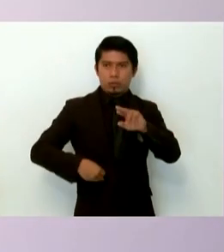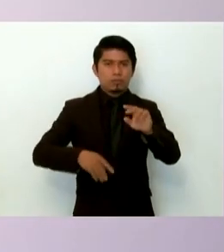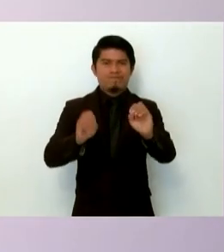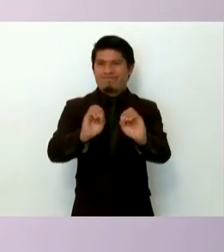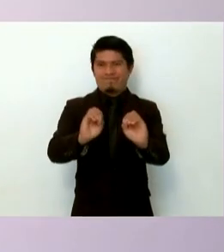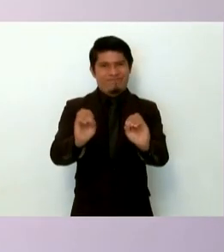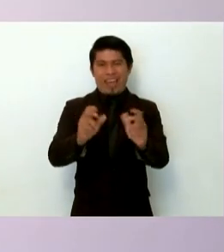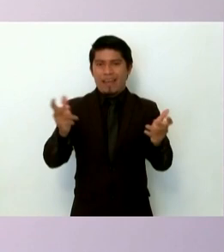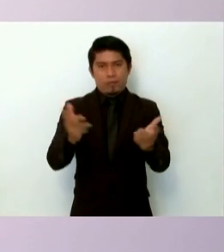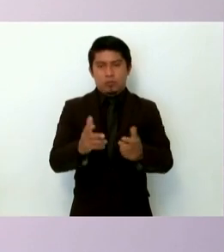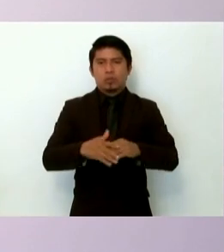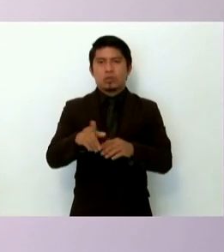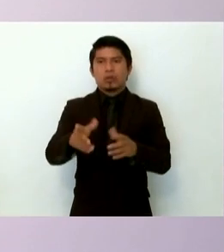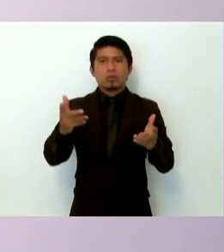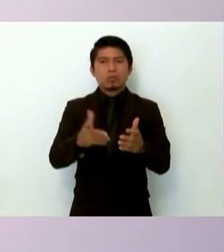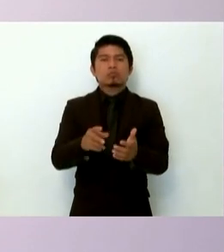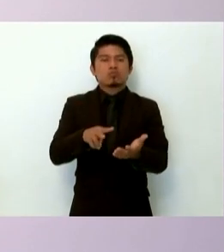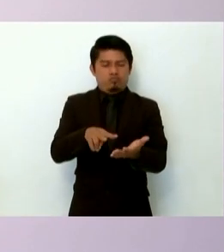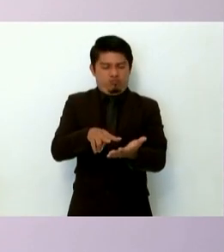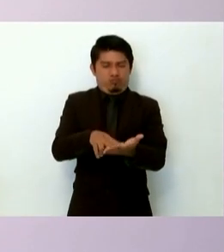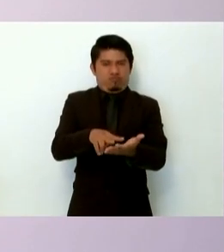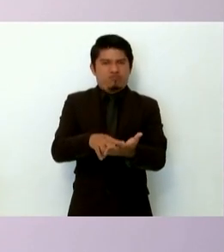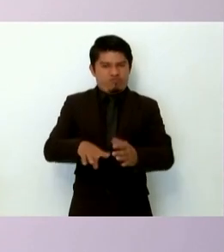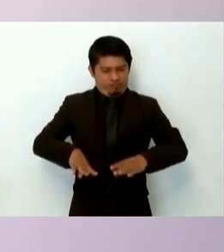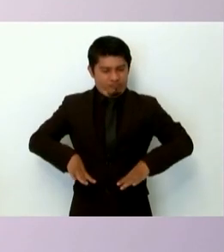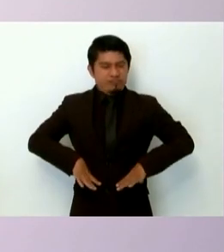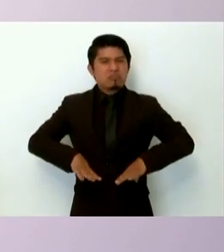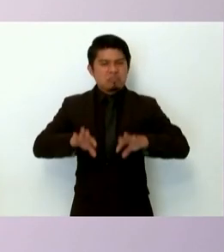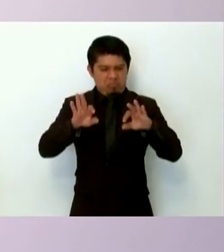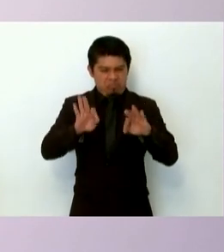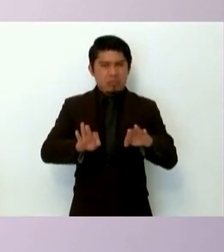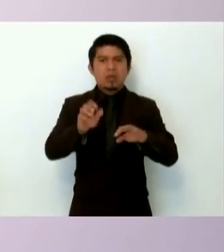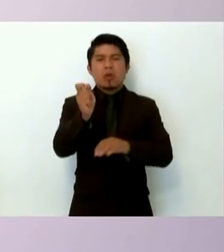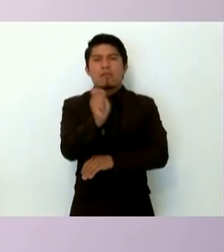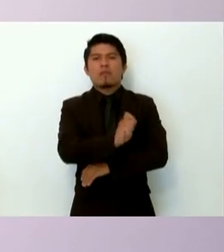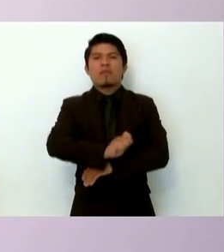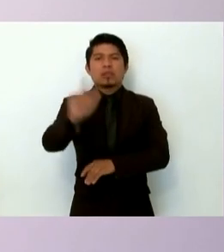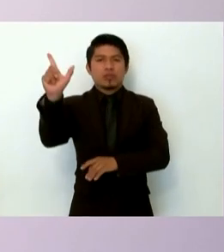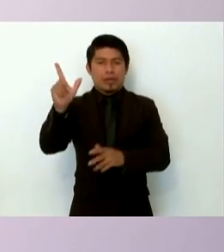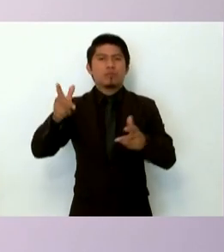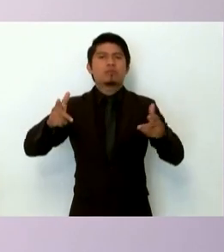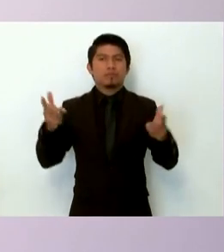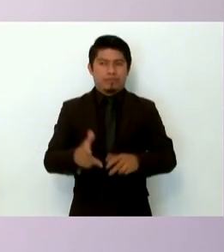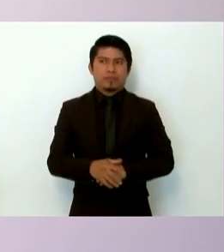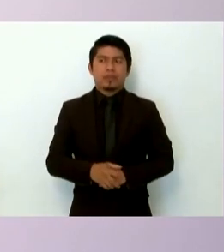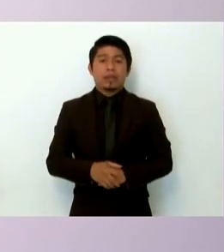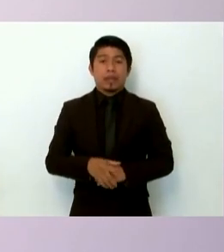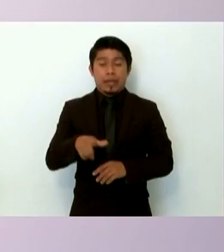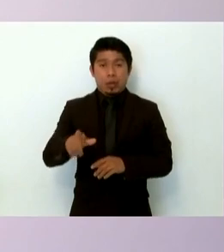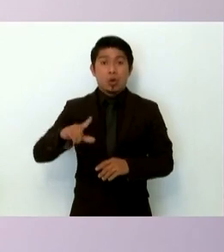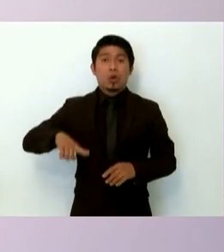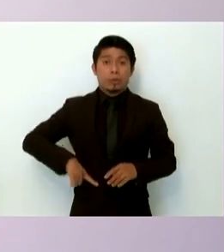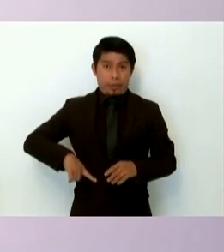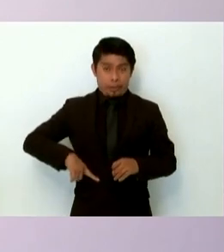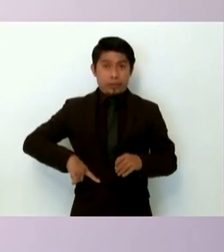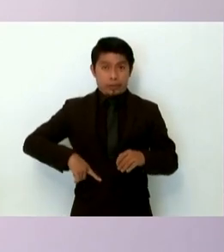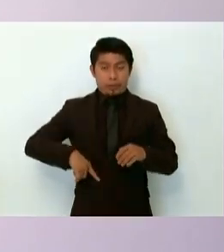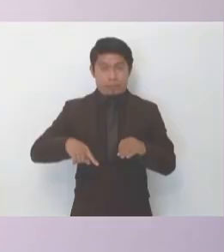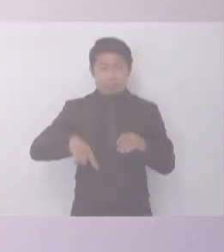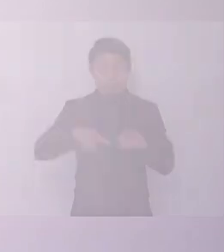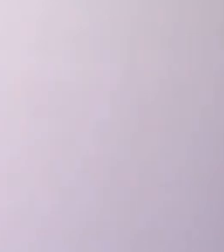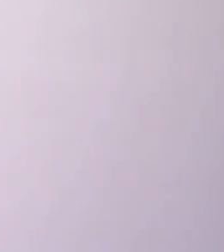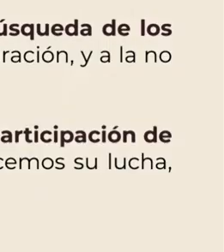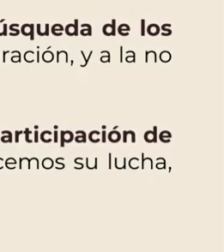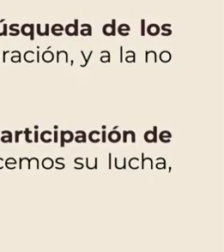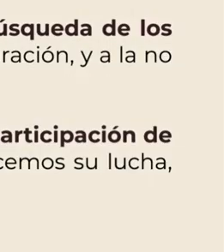actuado con ética y con profesionalismo el gobierno de México ha reconocido